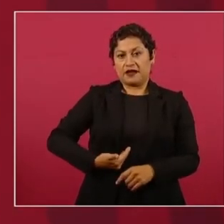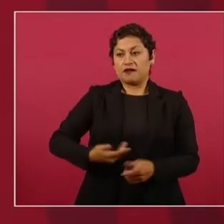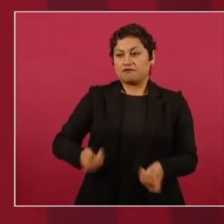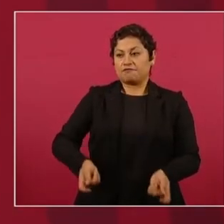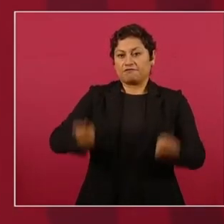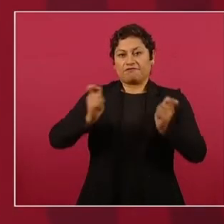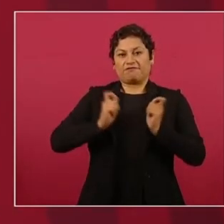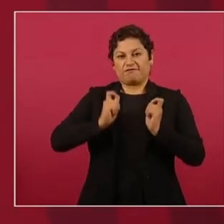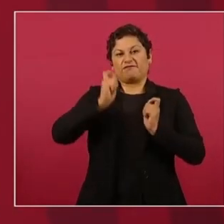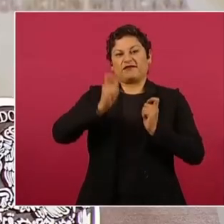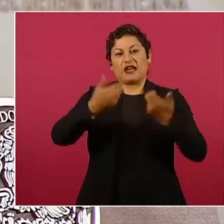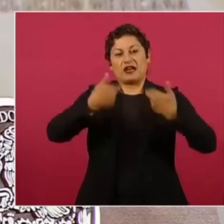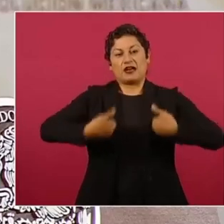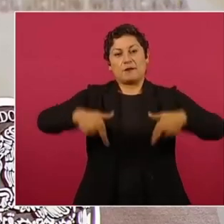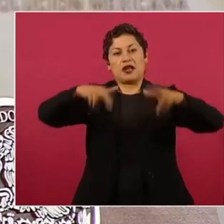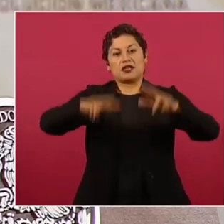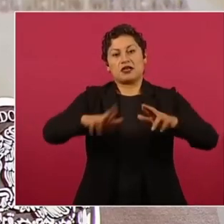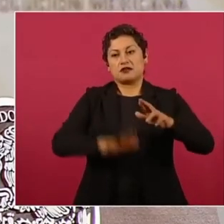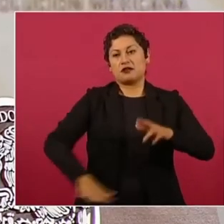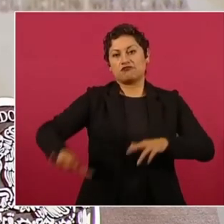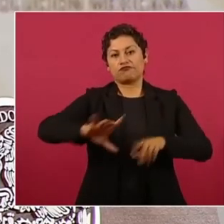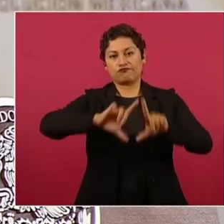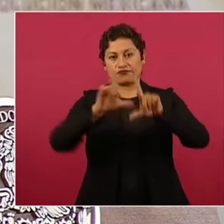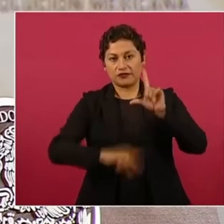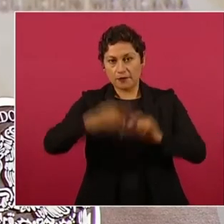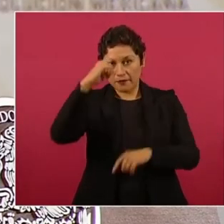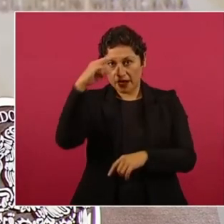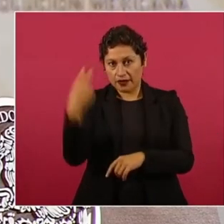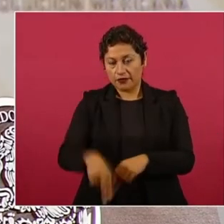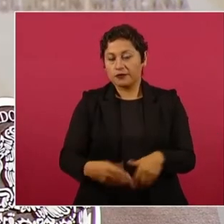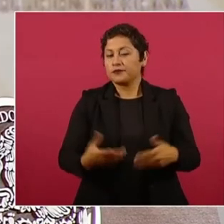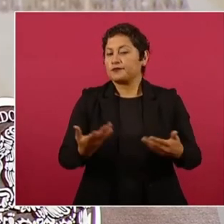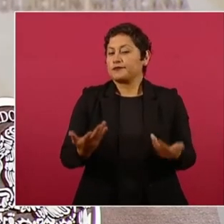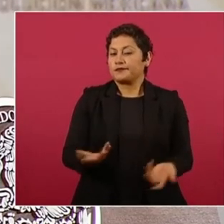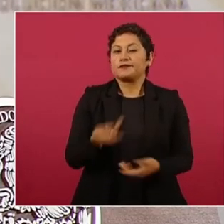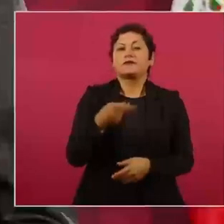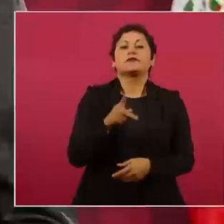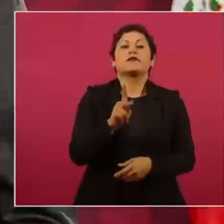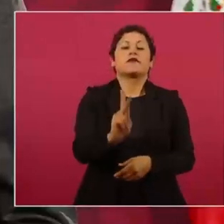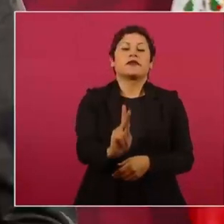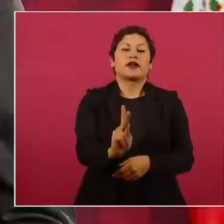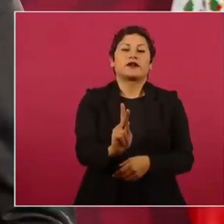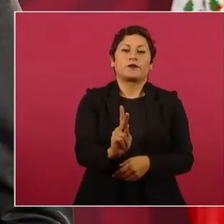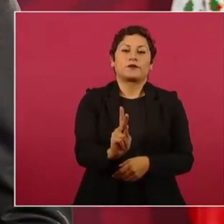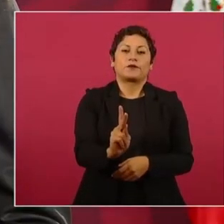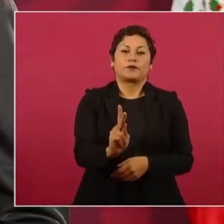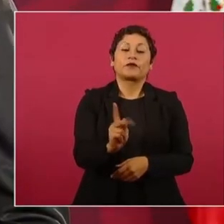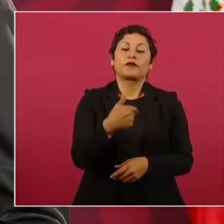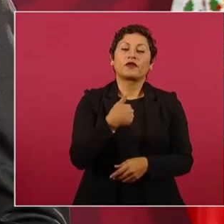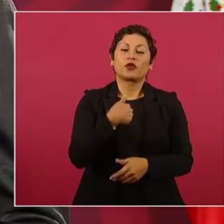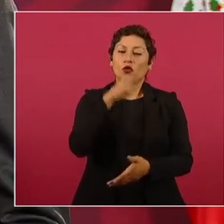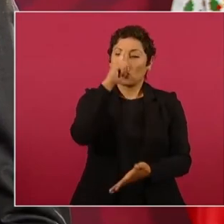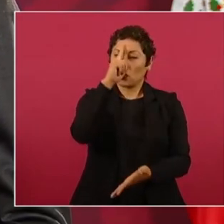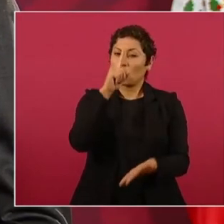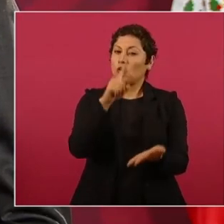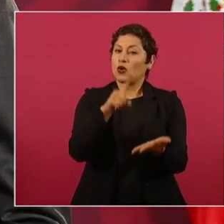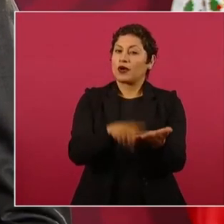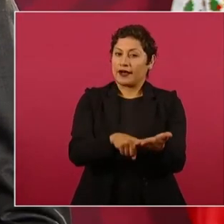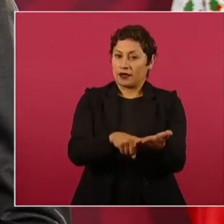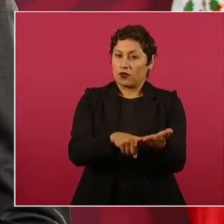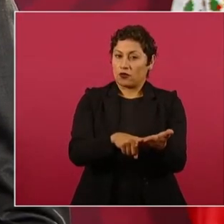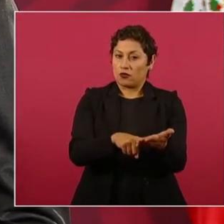pero creo que debe de hacerse valer la democracia,